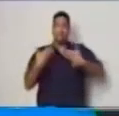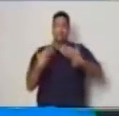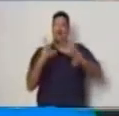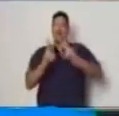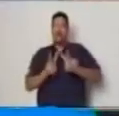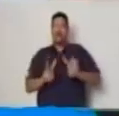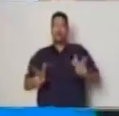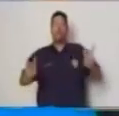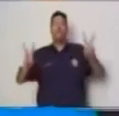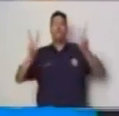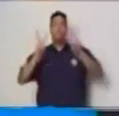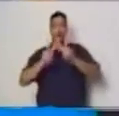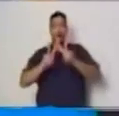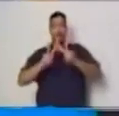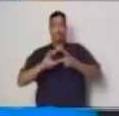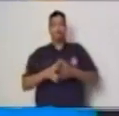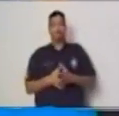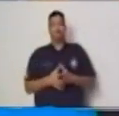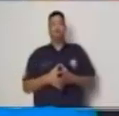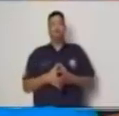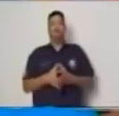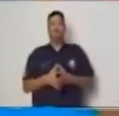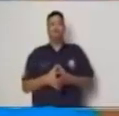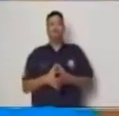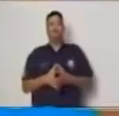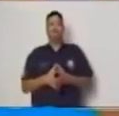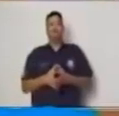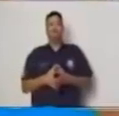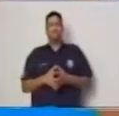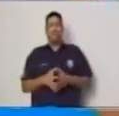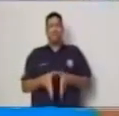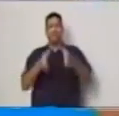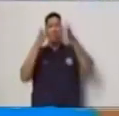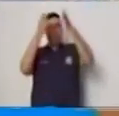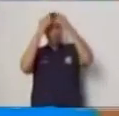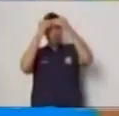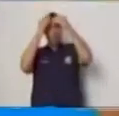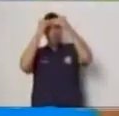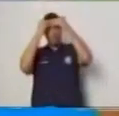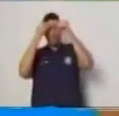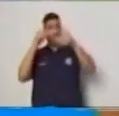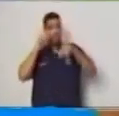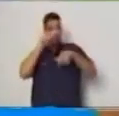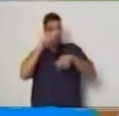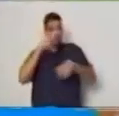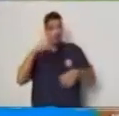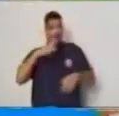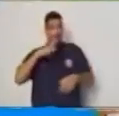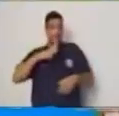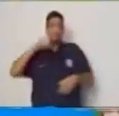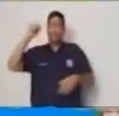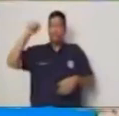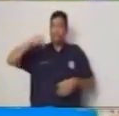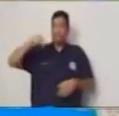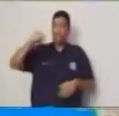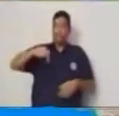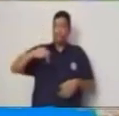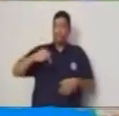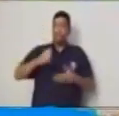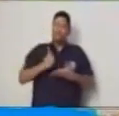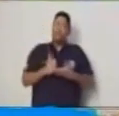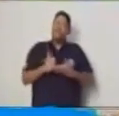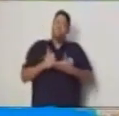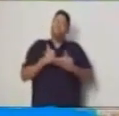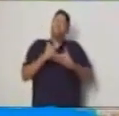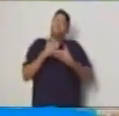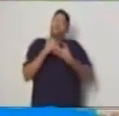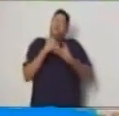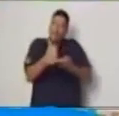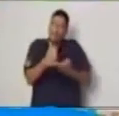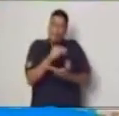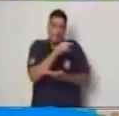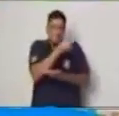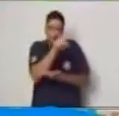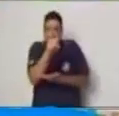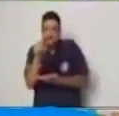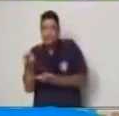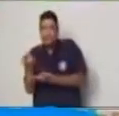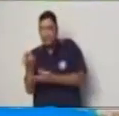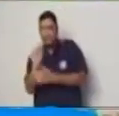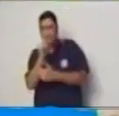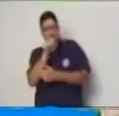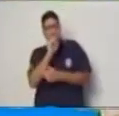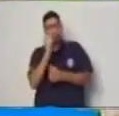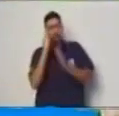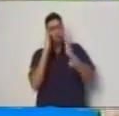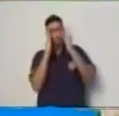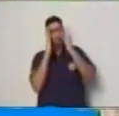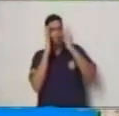variables correcto los aprendizajes que has alcanzado el día de hoy van a permitir que estés atento